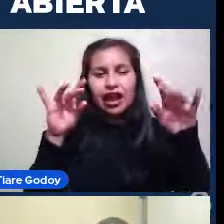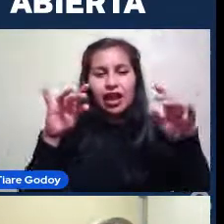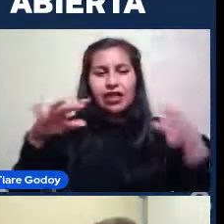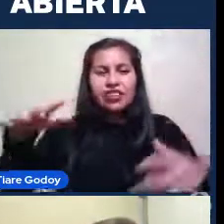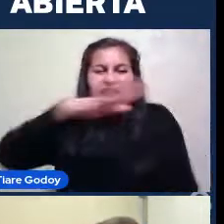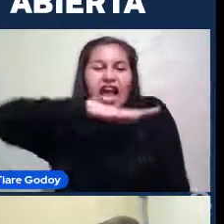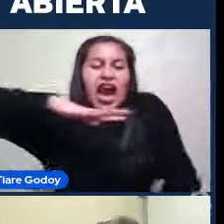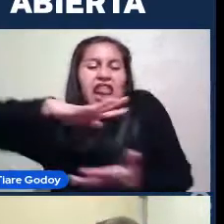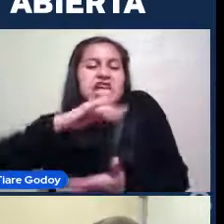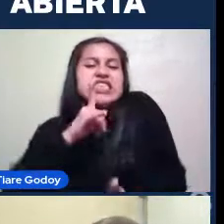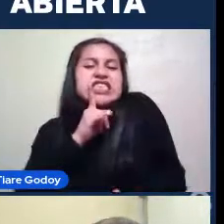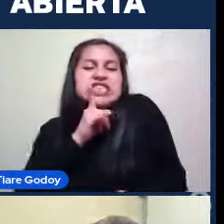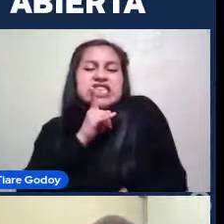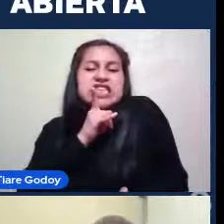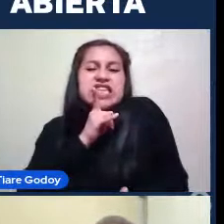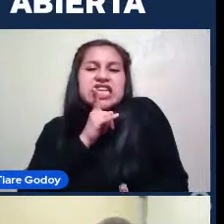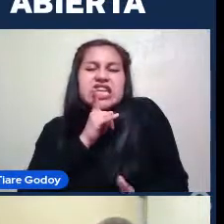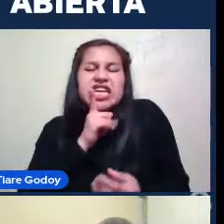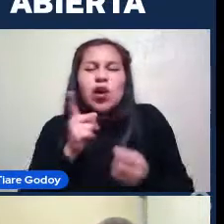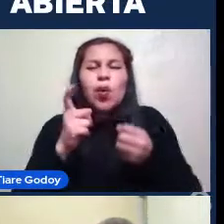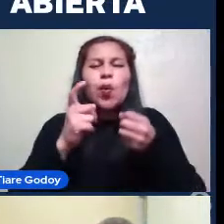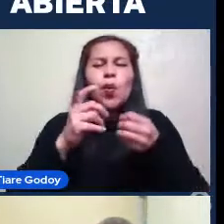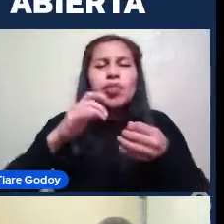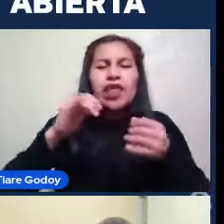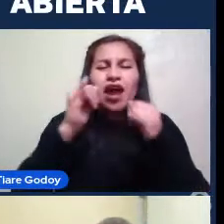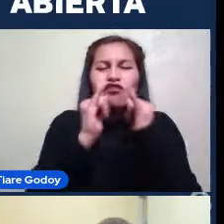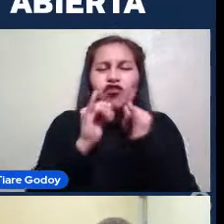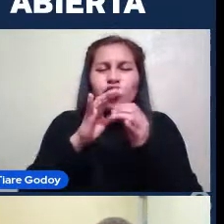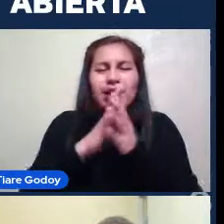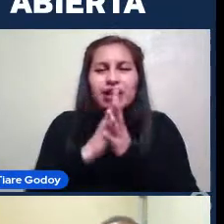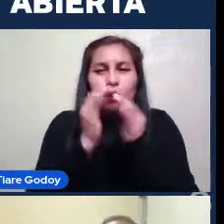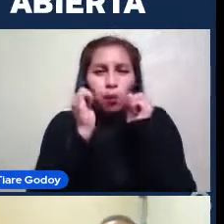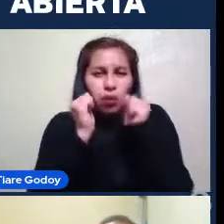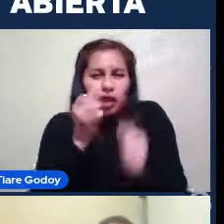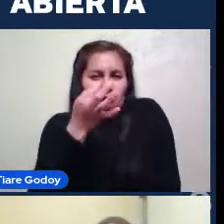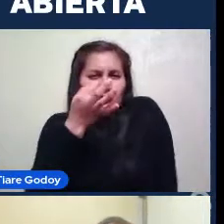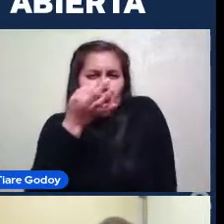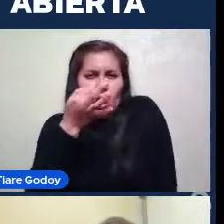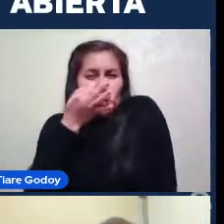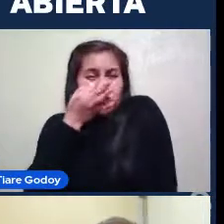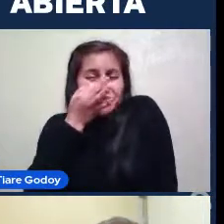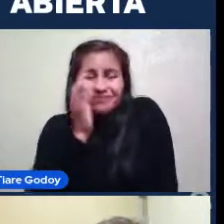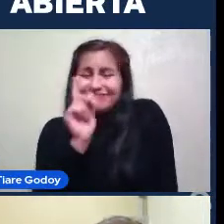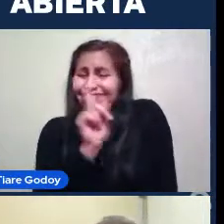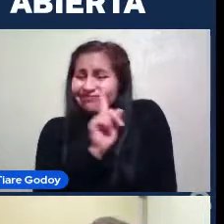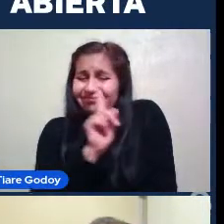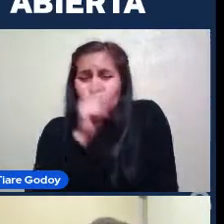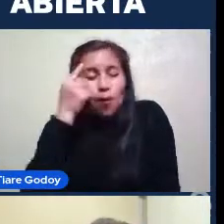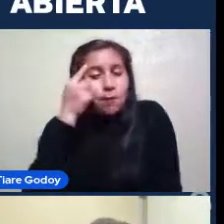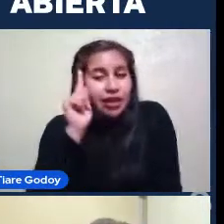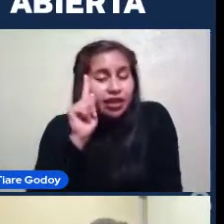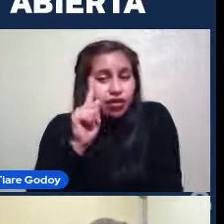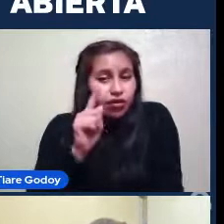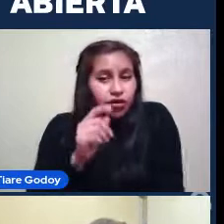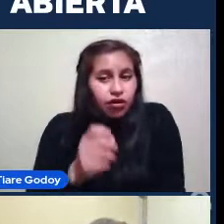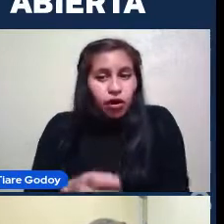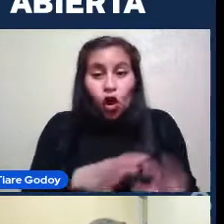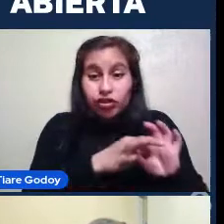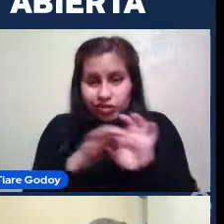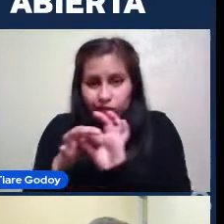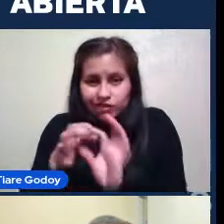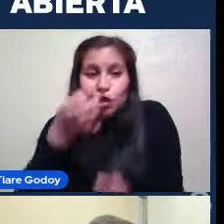Componente Extra Que no podemos Observar Pero si podemos Ver la consecuencia De que tenga Este